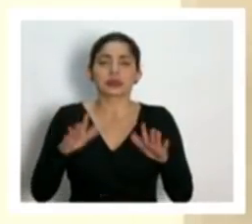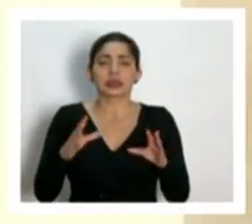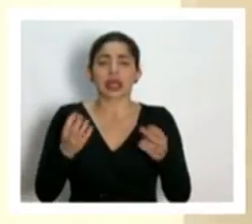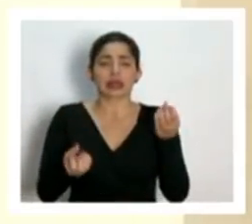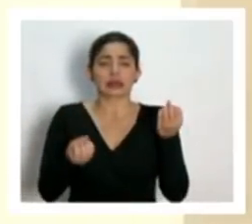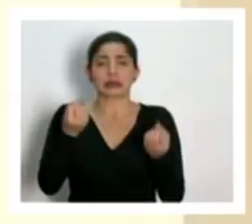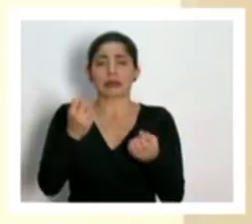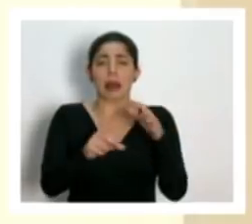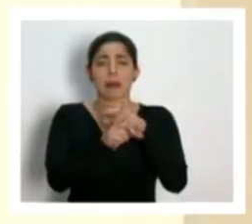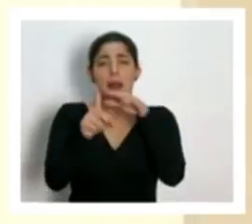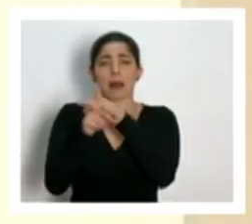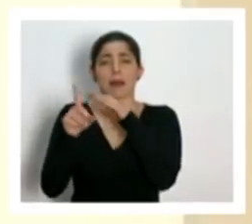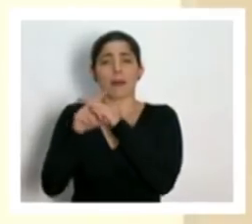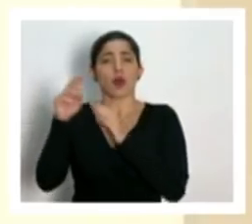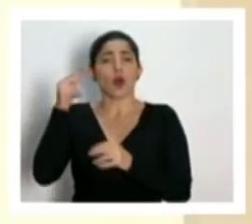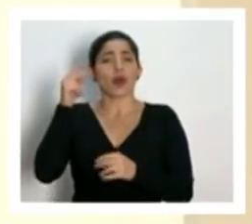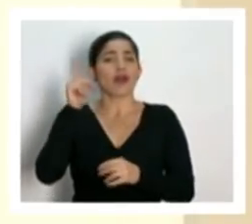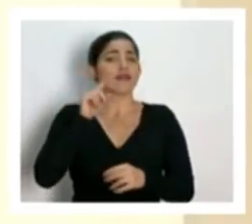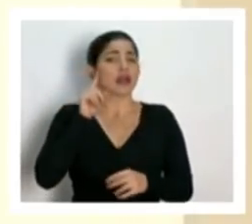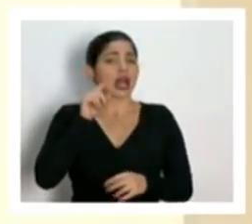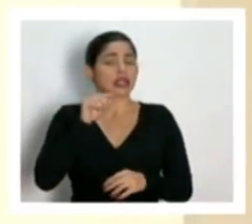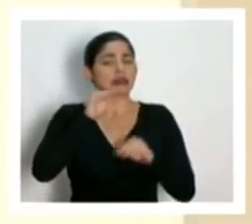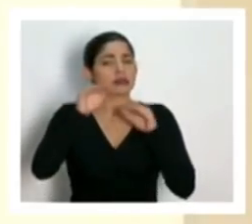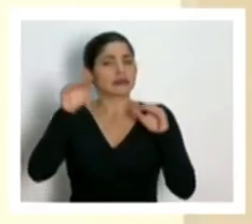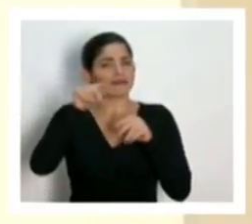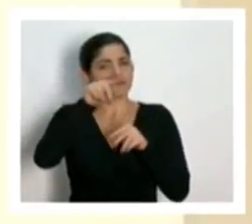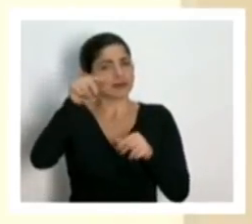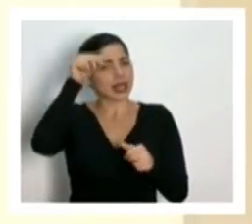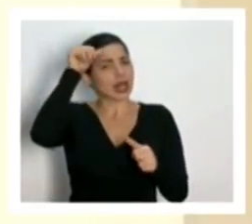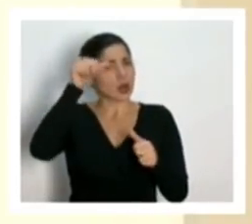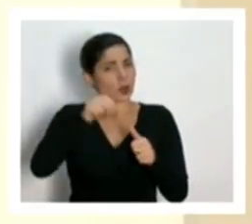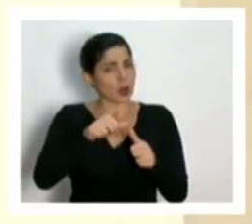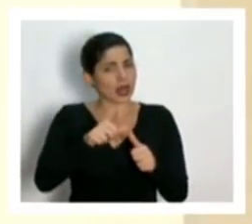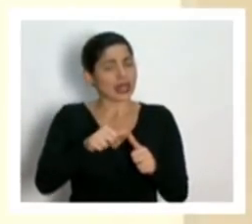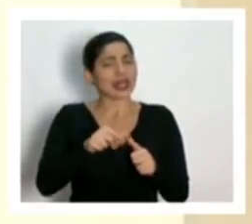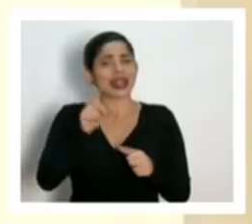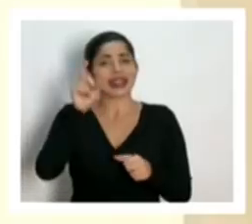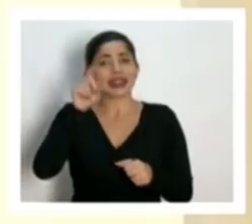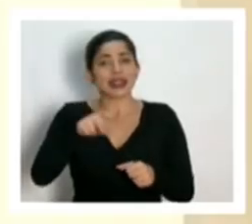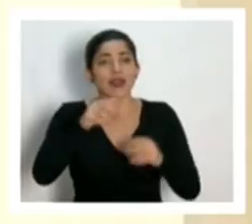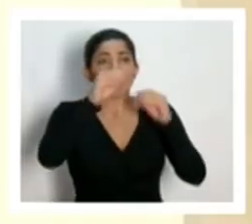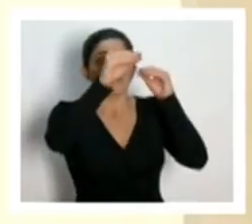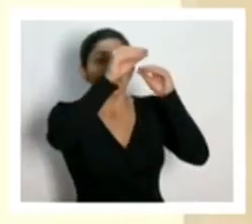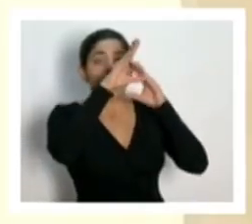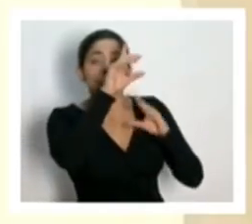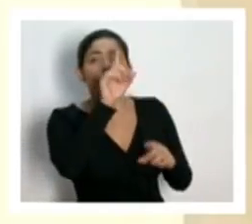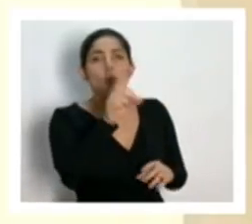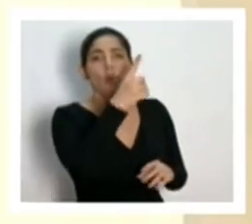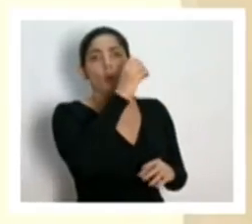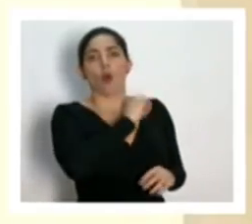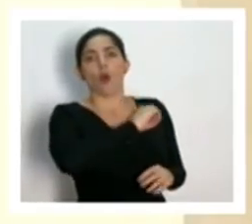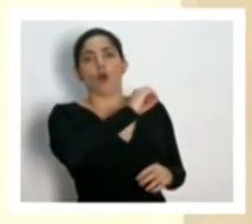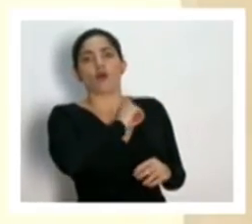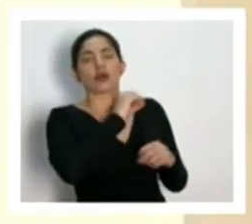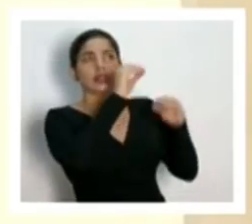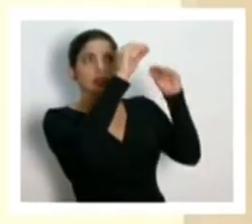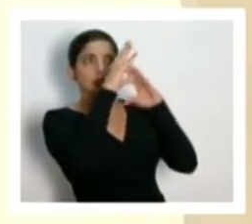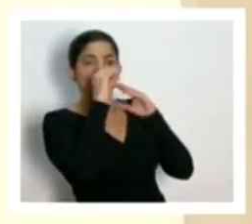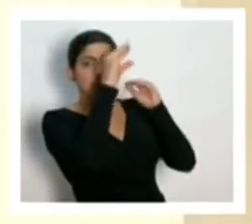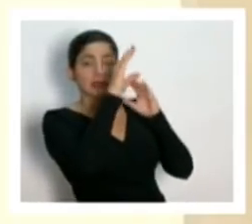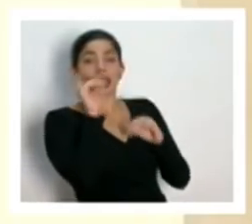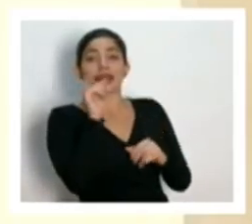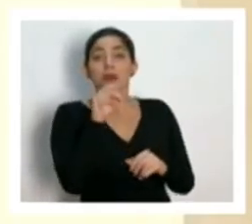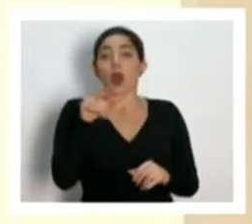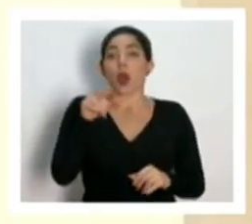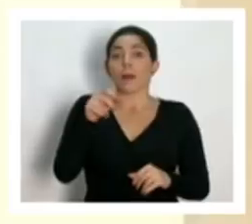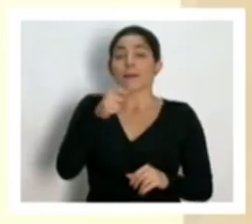generando una serie de noticias falsas y les recordamos e insistimos en que deben informarse por los medios oficiales así también me he comunicado ahora la compañera